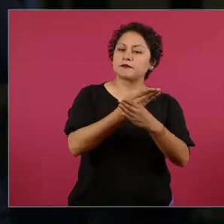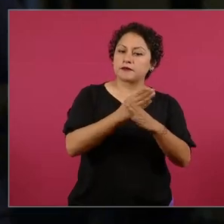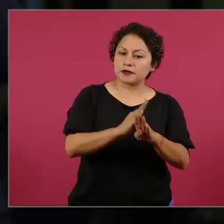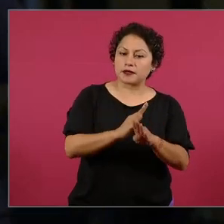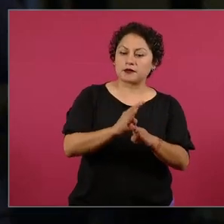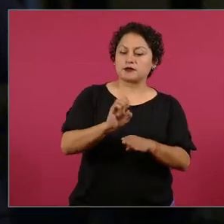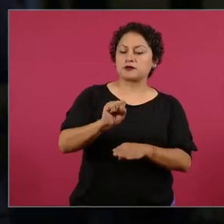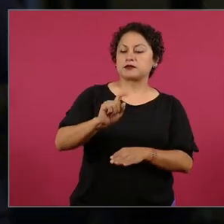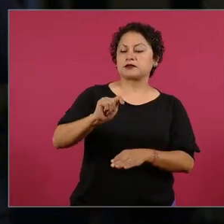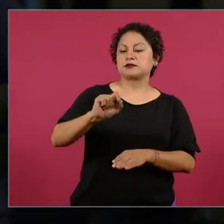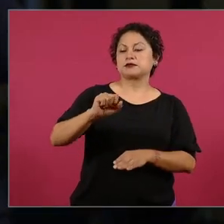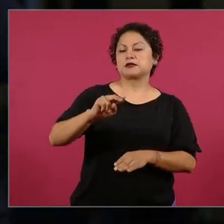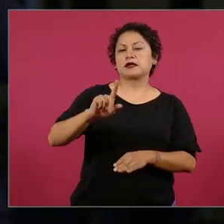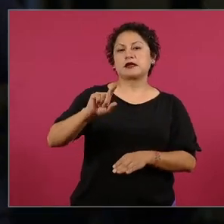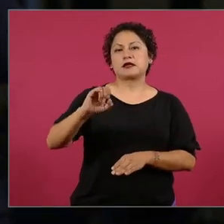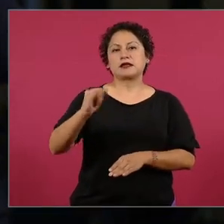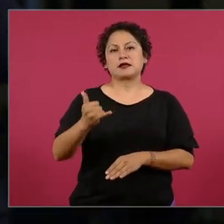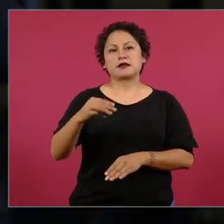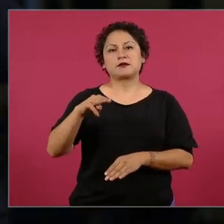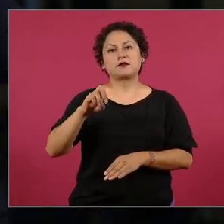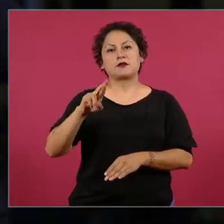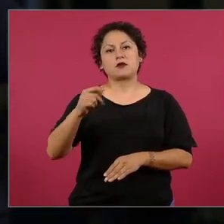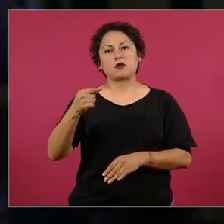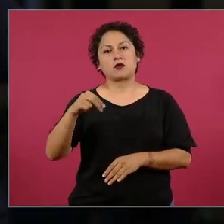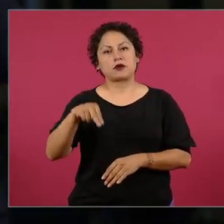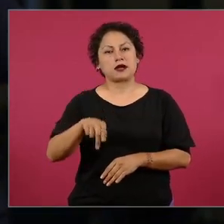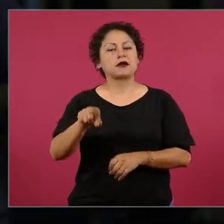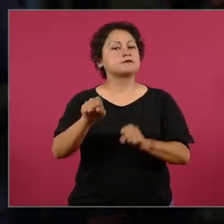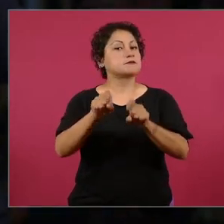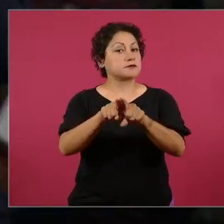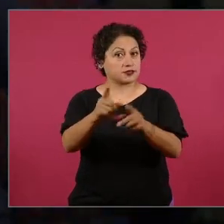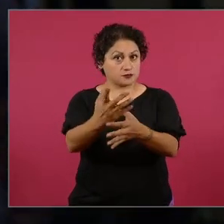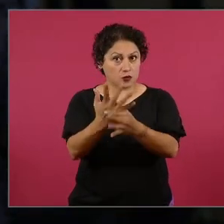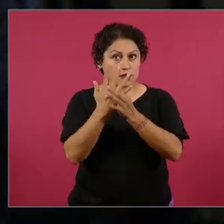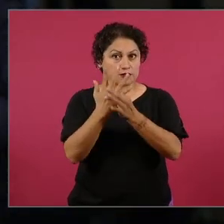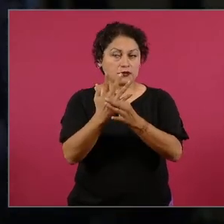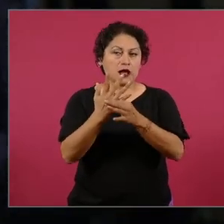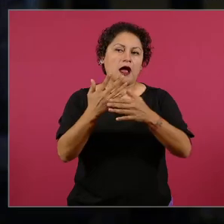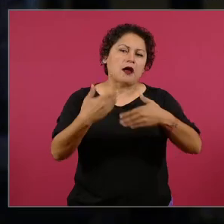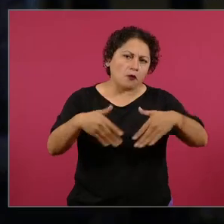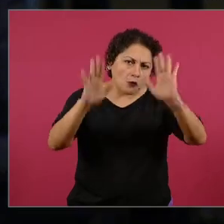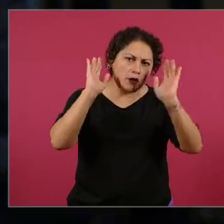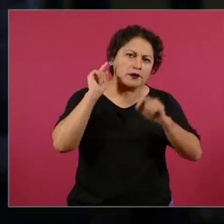ha dicho también, bueno, ya ellos ya rebajaron,